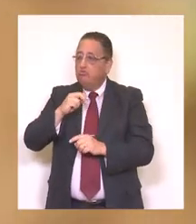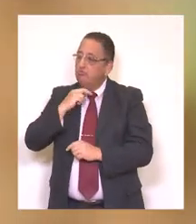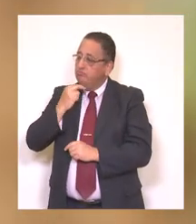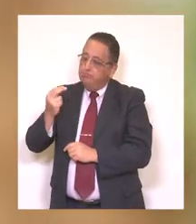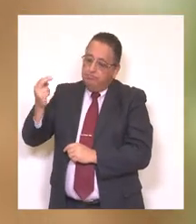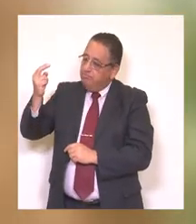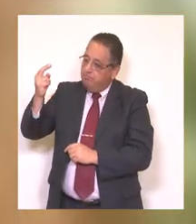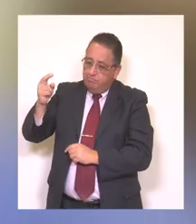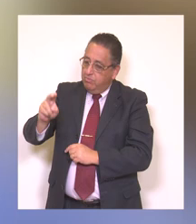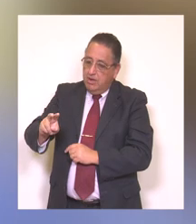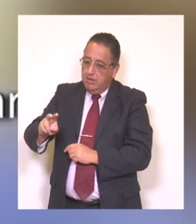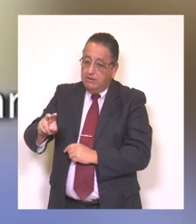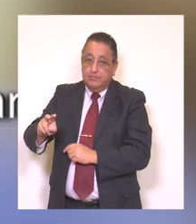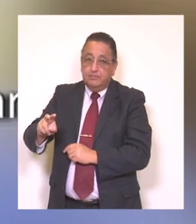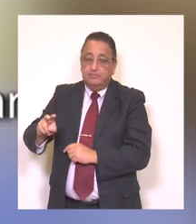us.